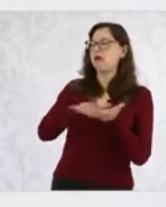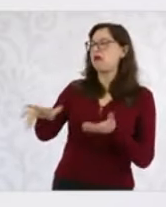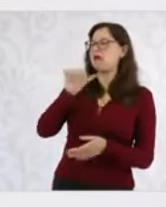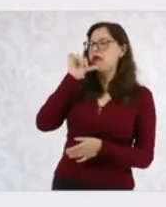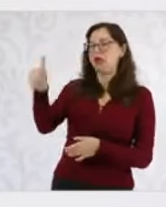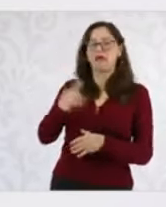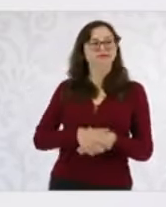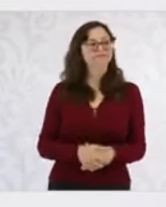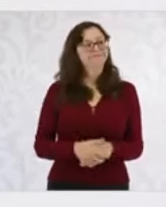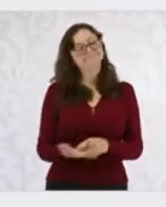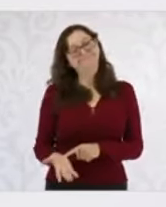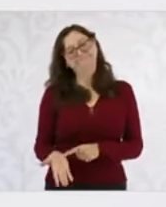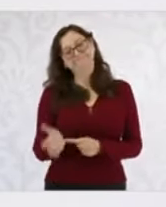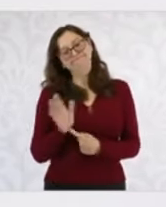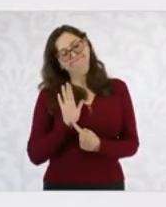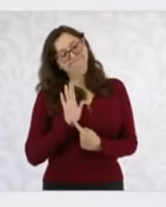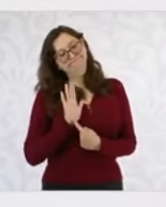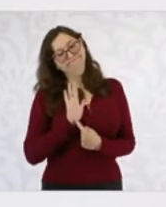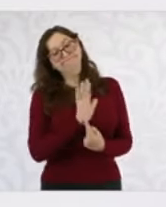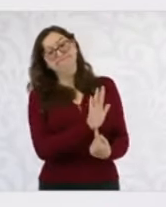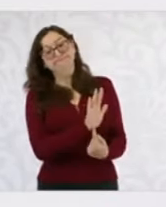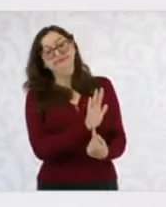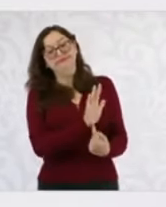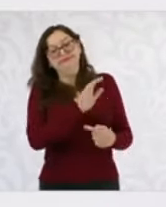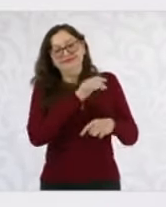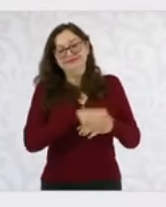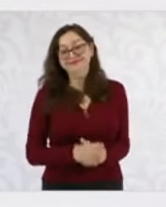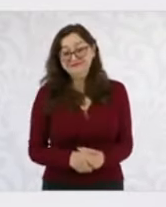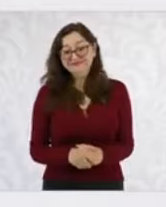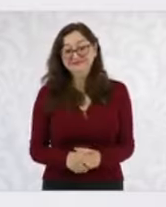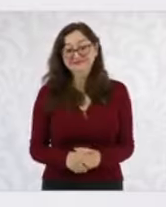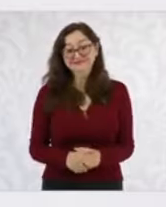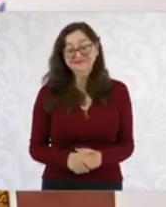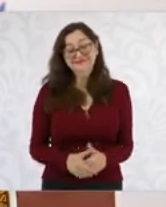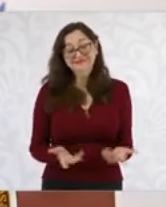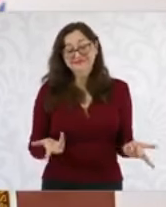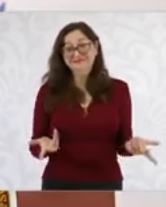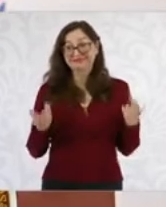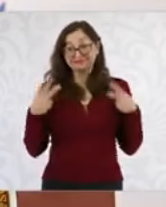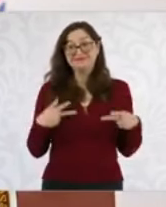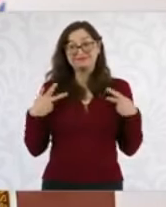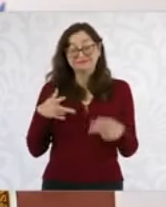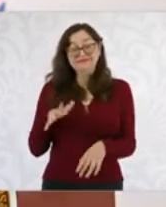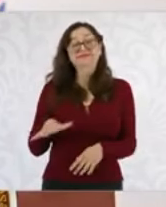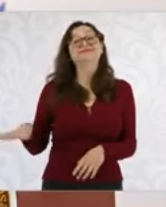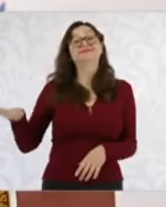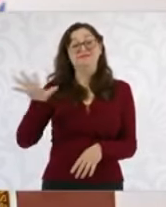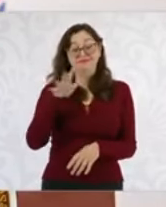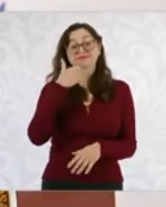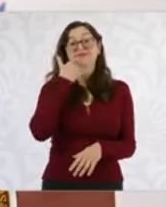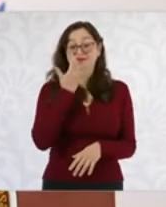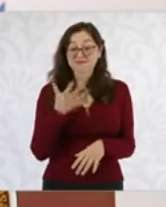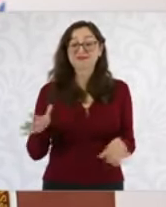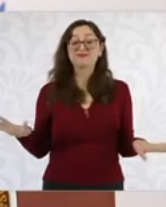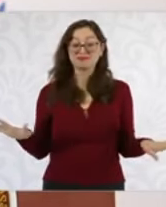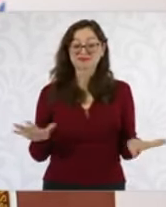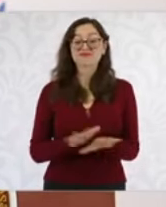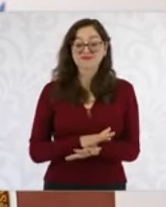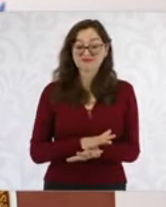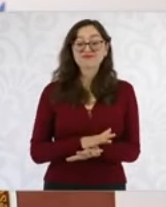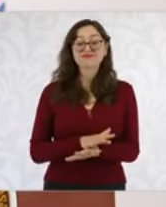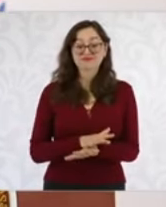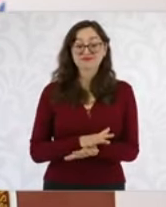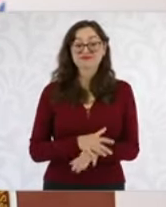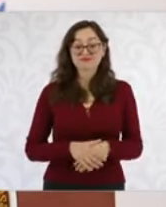activo, y este registro pues es muestra de ello. Y el Poder Judicial se va a transformar para bien.